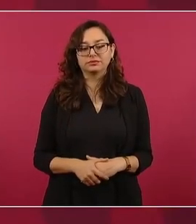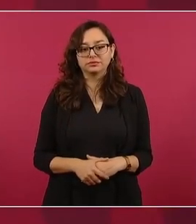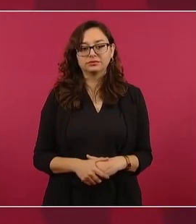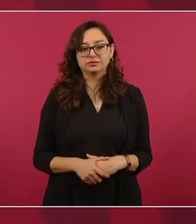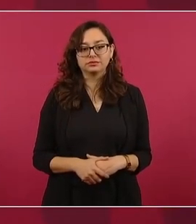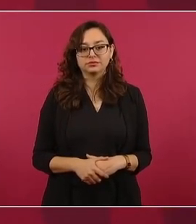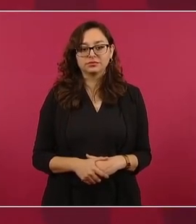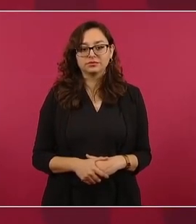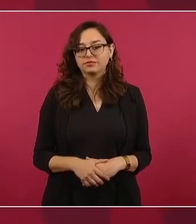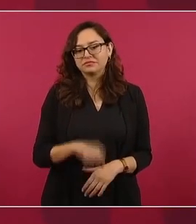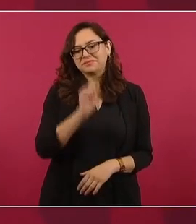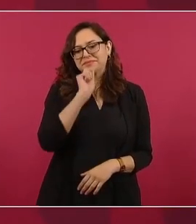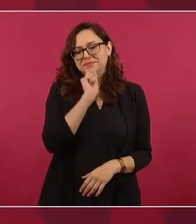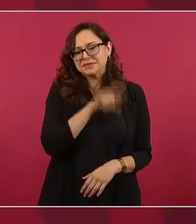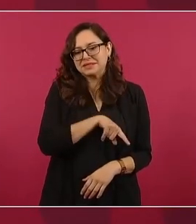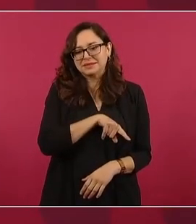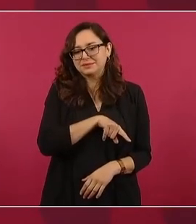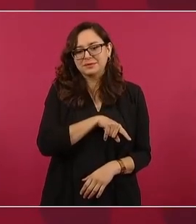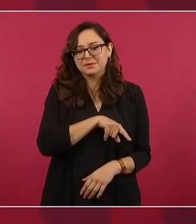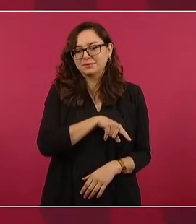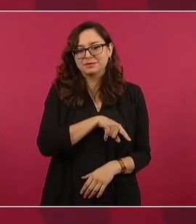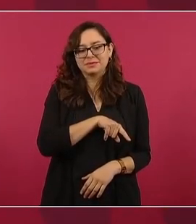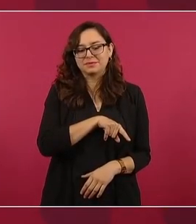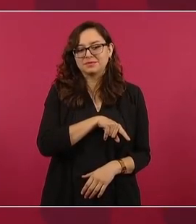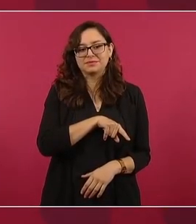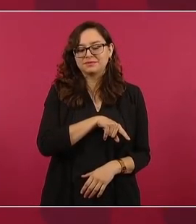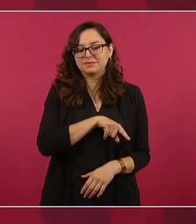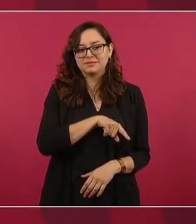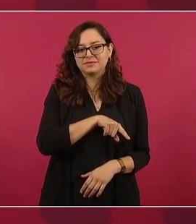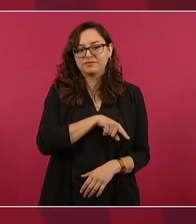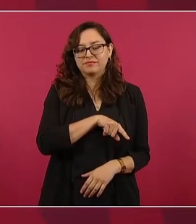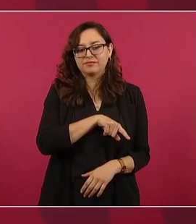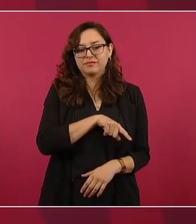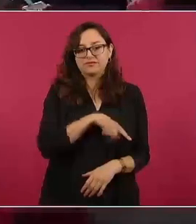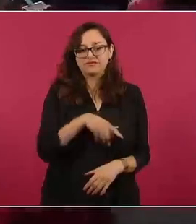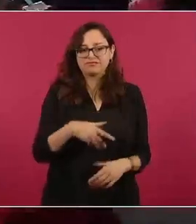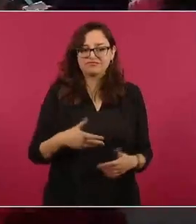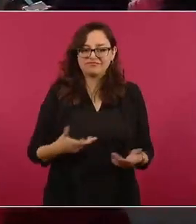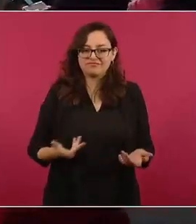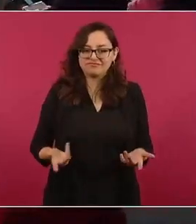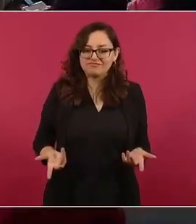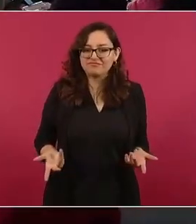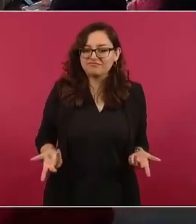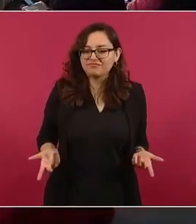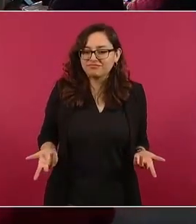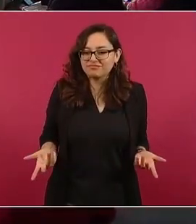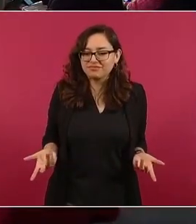Es por lo mismo, ¿qué les puede